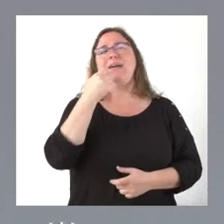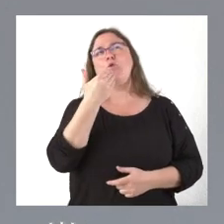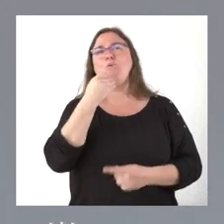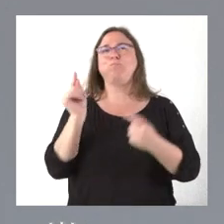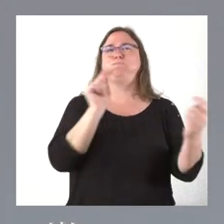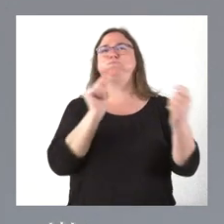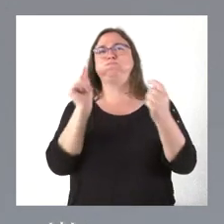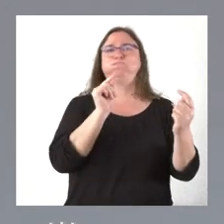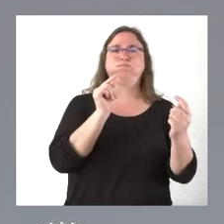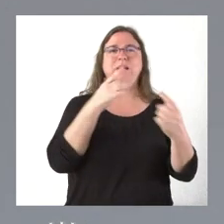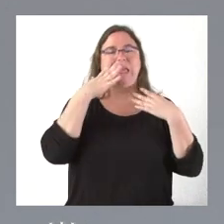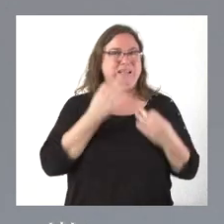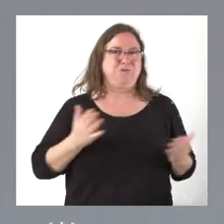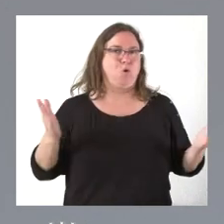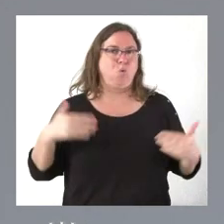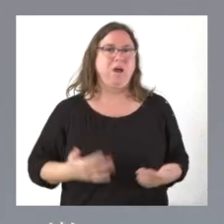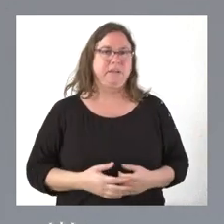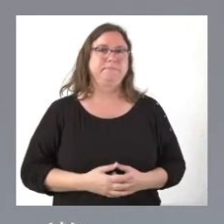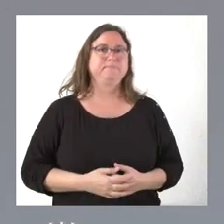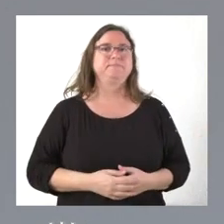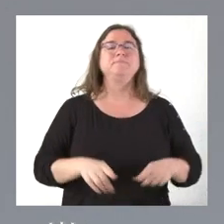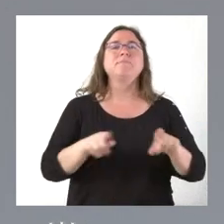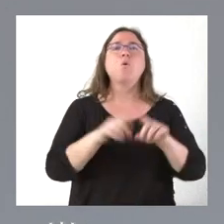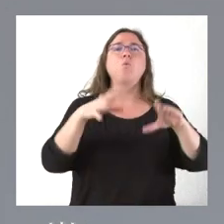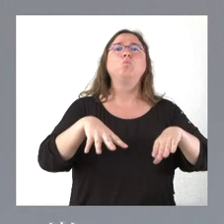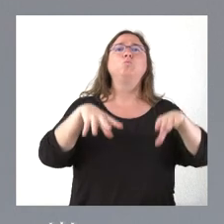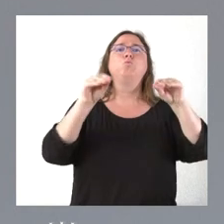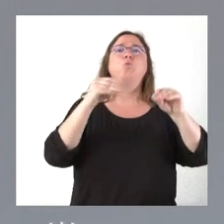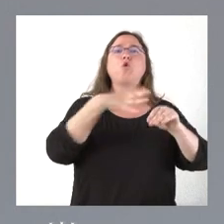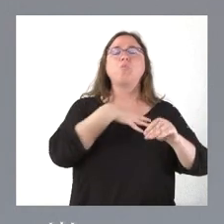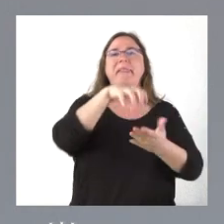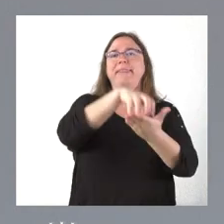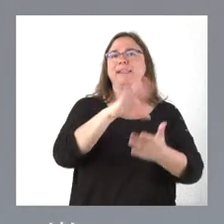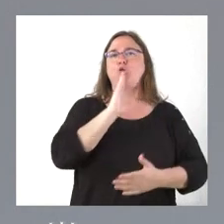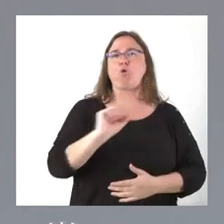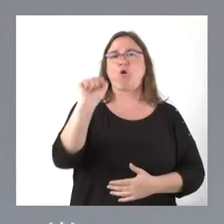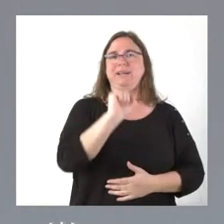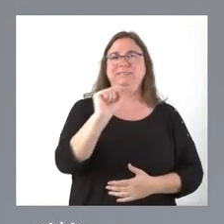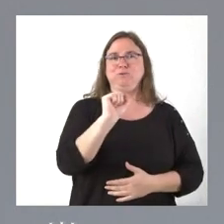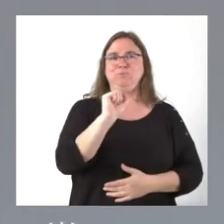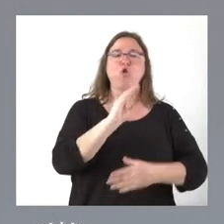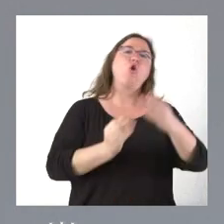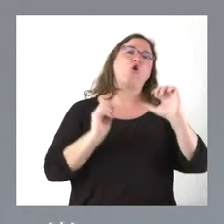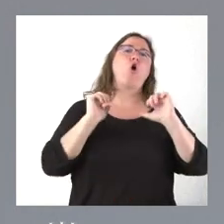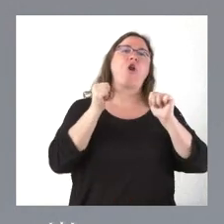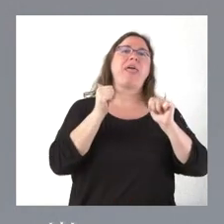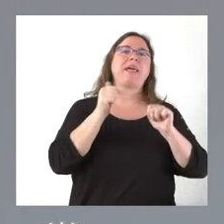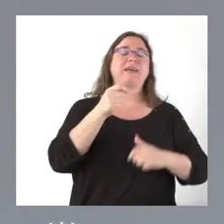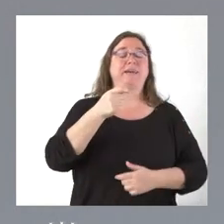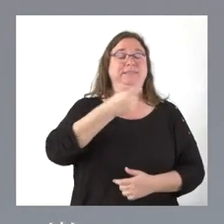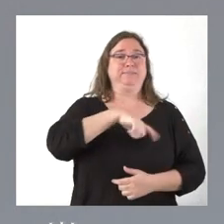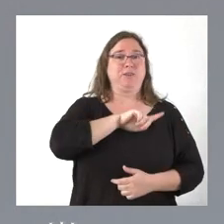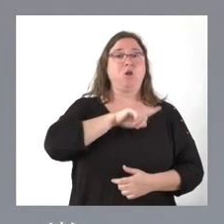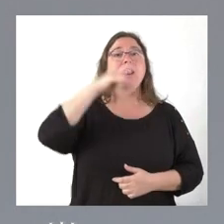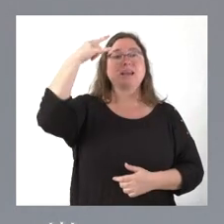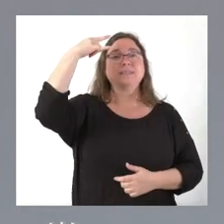que yo creo que no existe, no tiene sentido, es decir, Burgos puede tener un centro estupendo de orígenes del español y Salamanca puede ser como